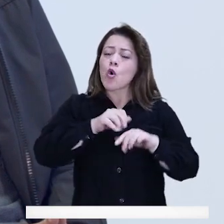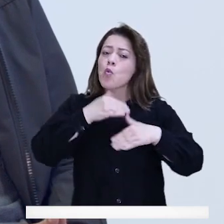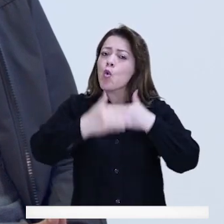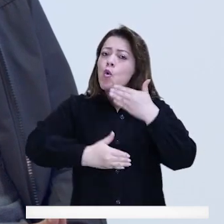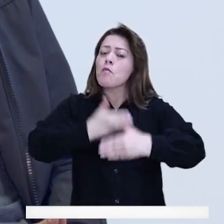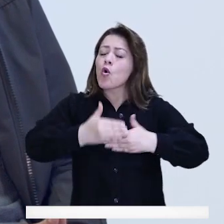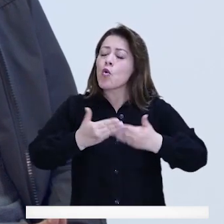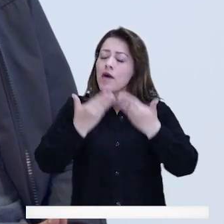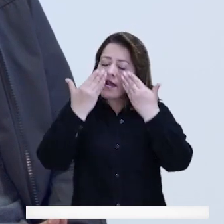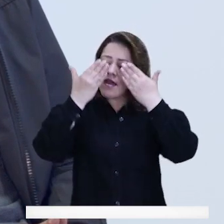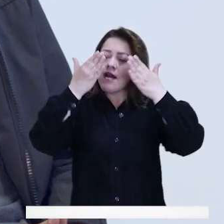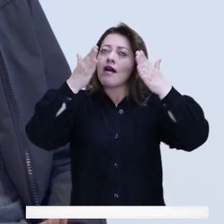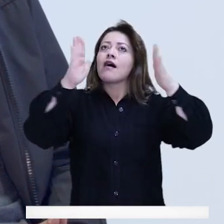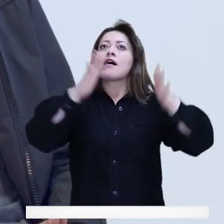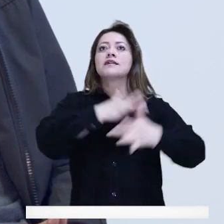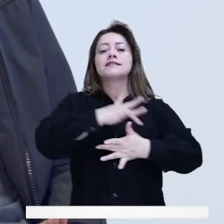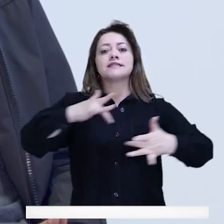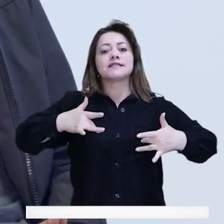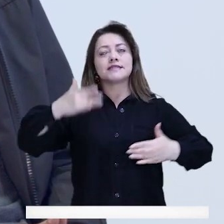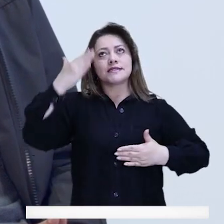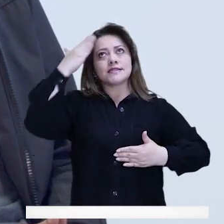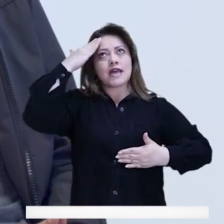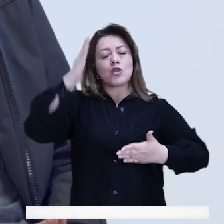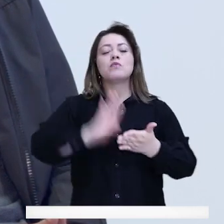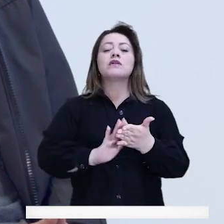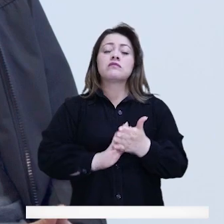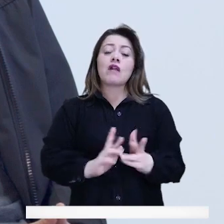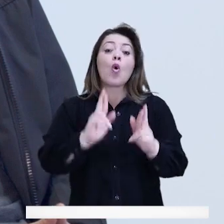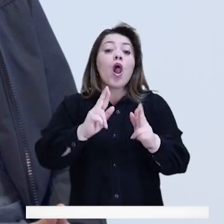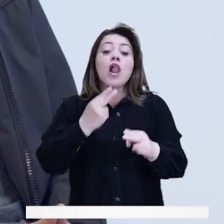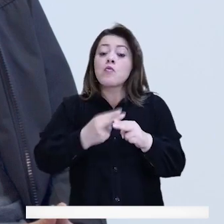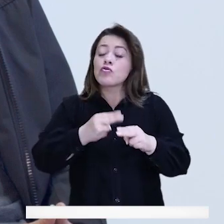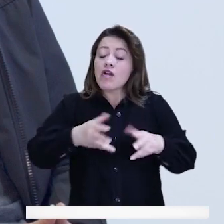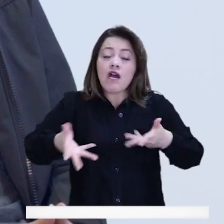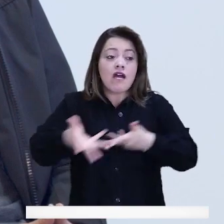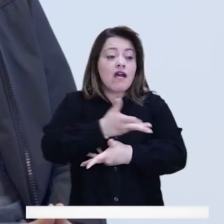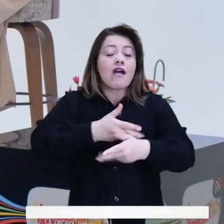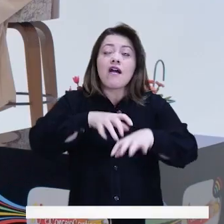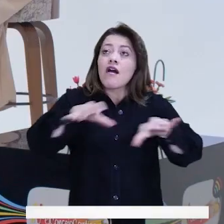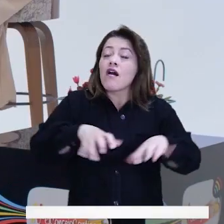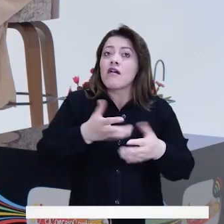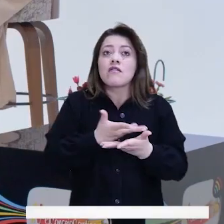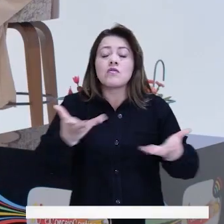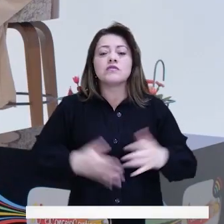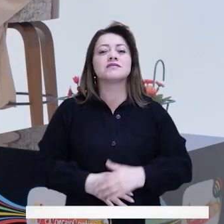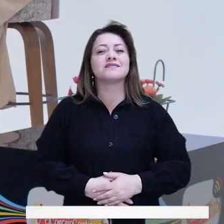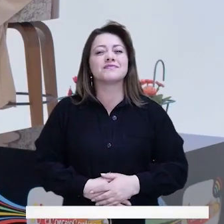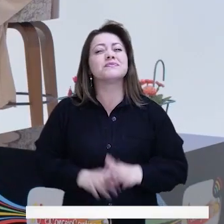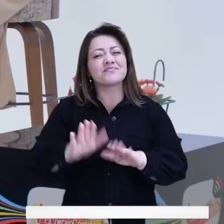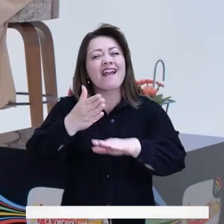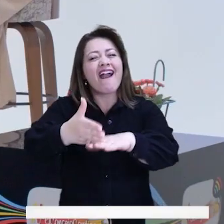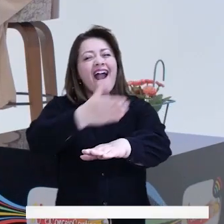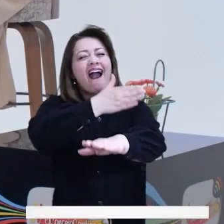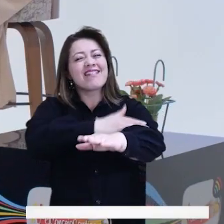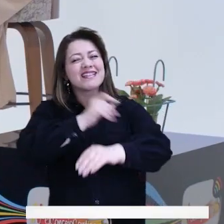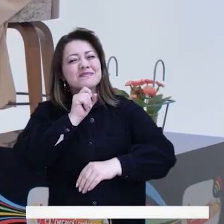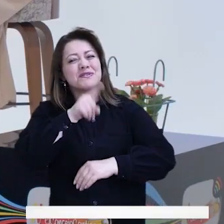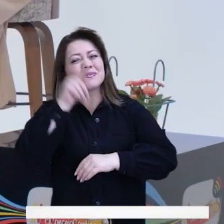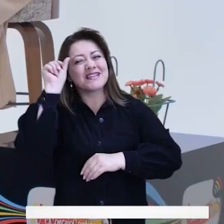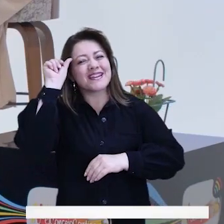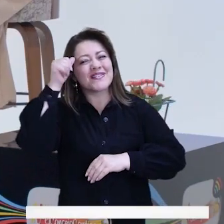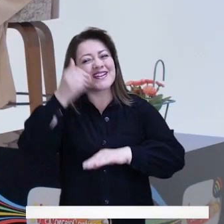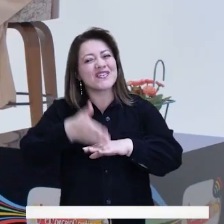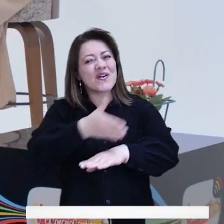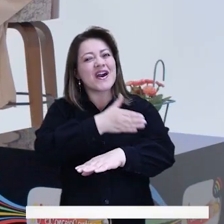cada cosa y que ojalá trabajen en prevención de salud mental que está bastante grande en nuestra ciudad. Concejala, ya habíamos dejado una pregunta